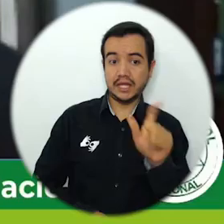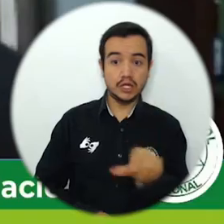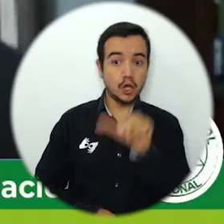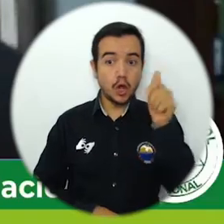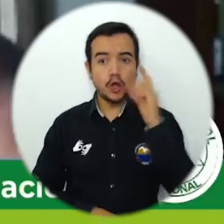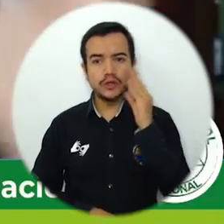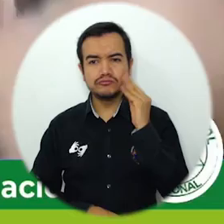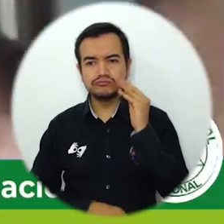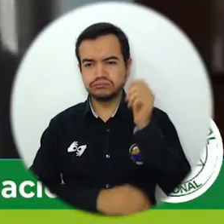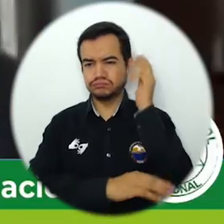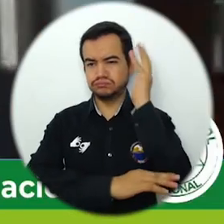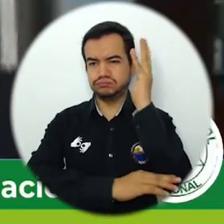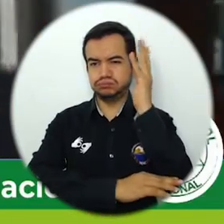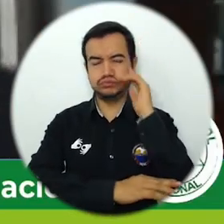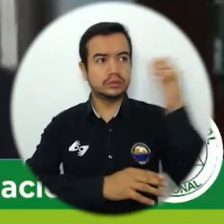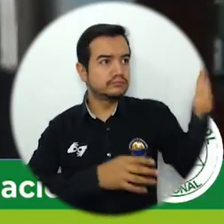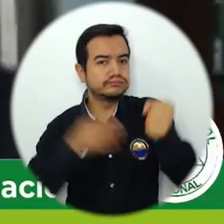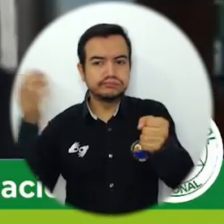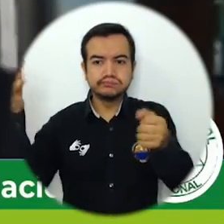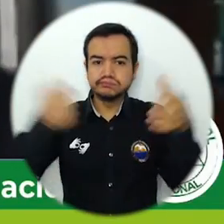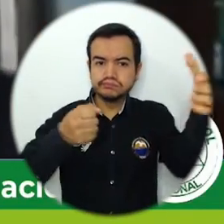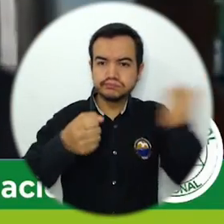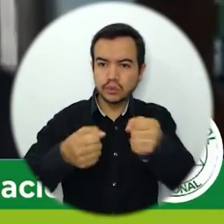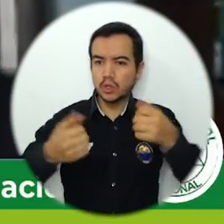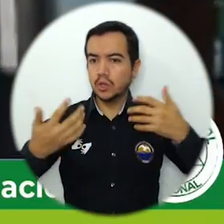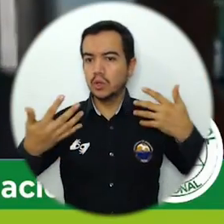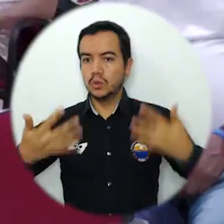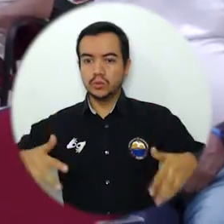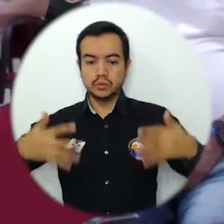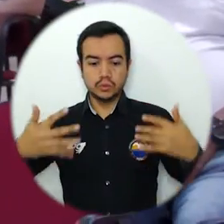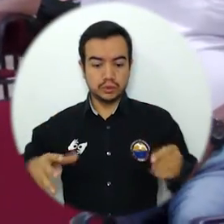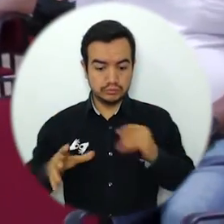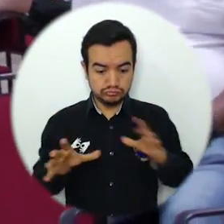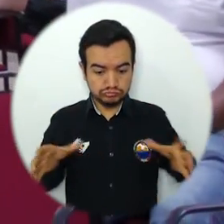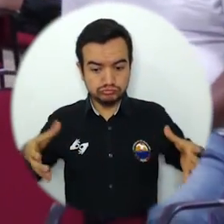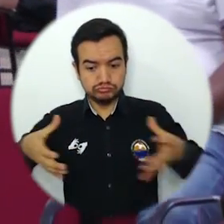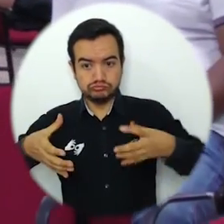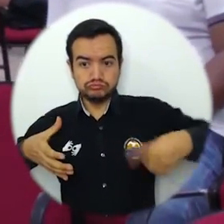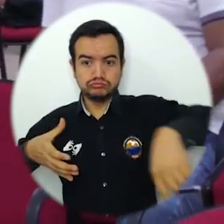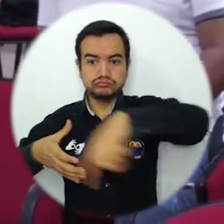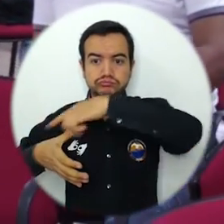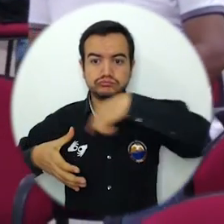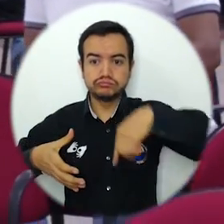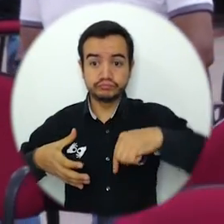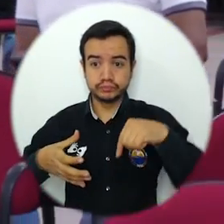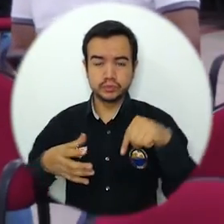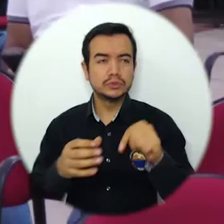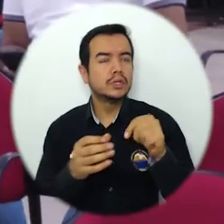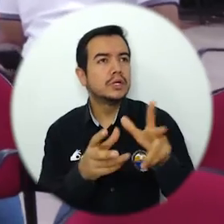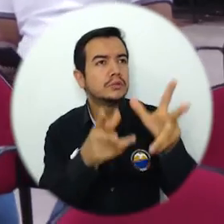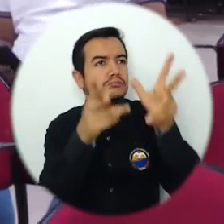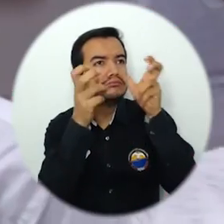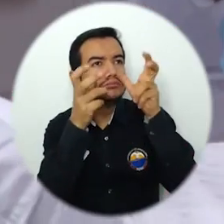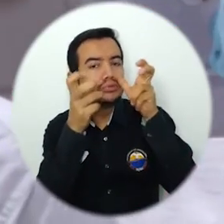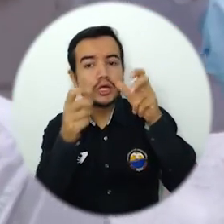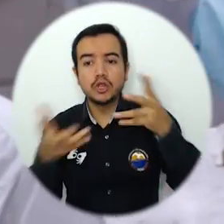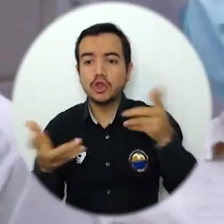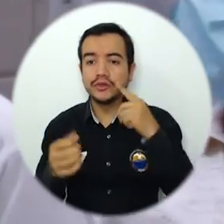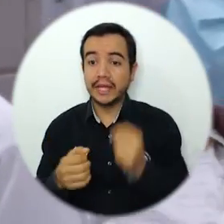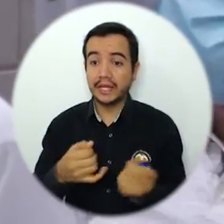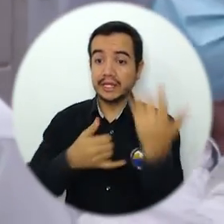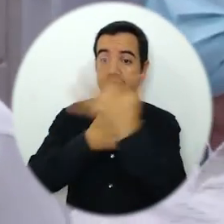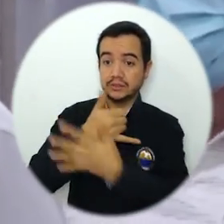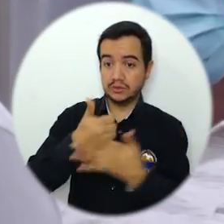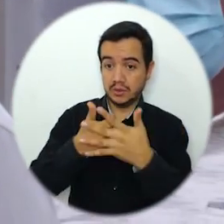nos ilustran y pues a toda la comunidad universitaria